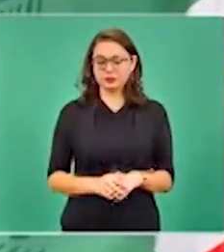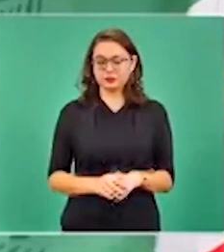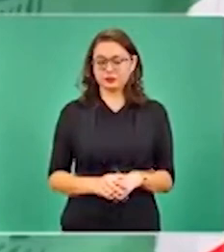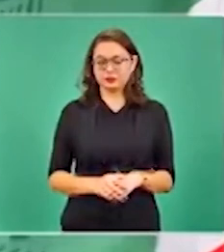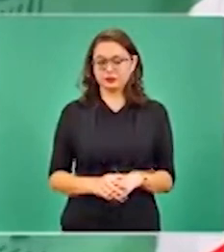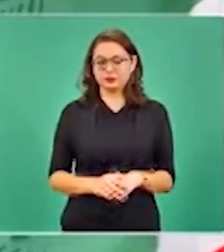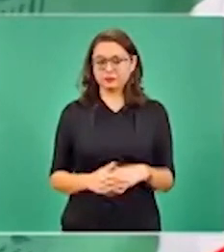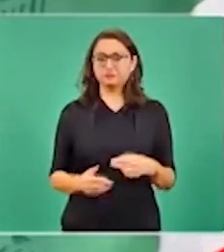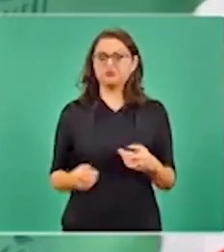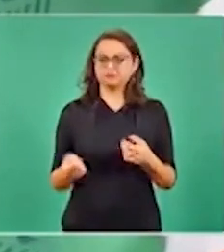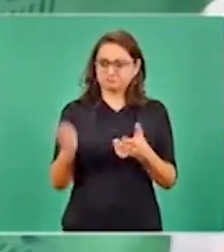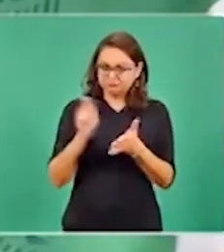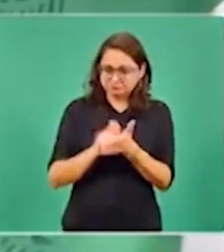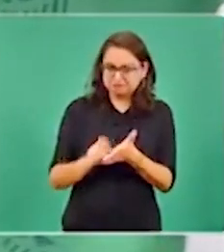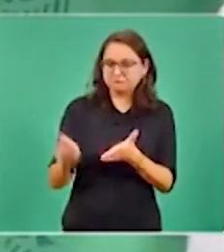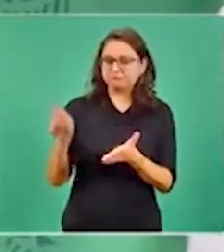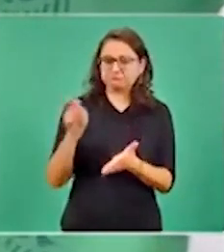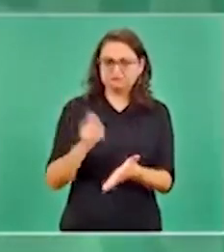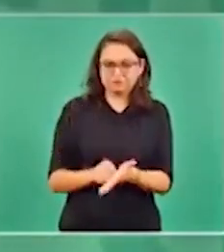Y ahí va la gente.